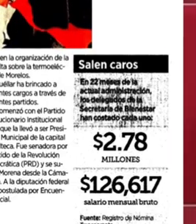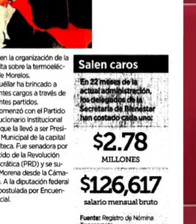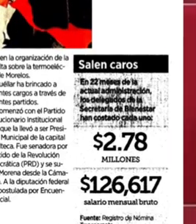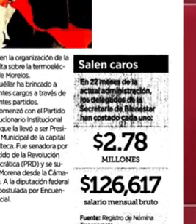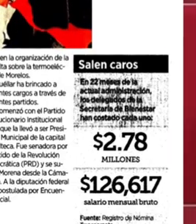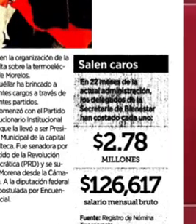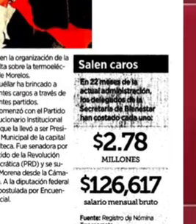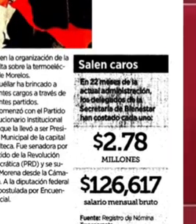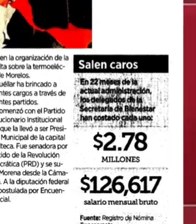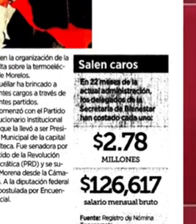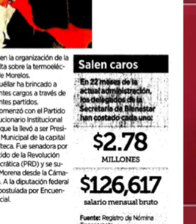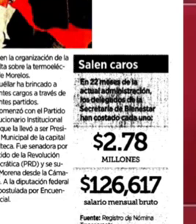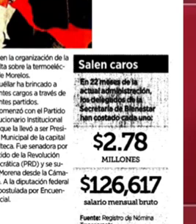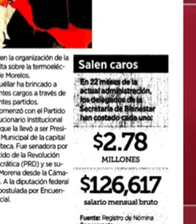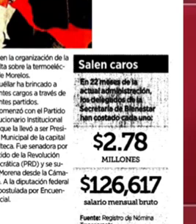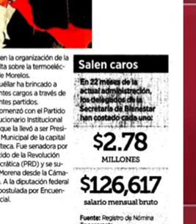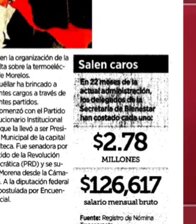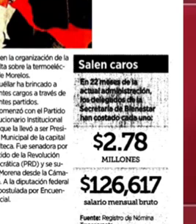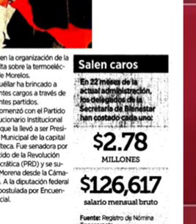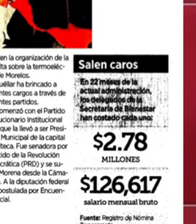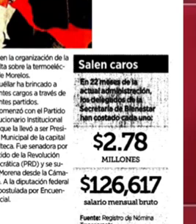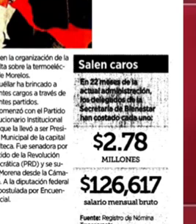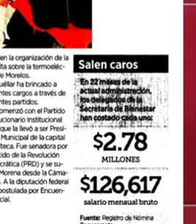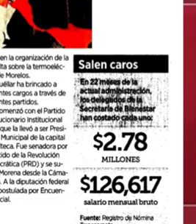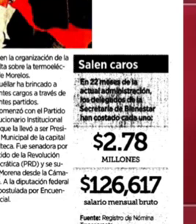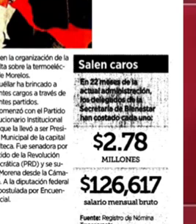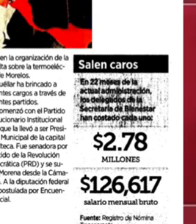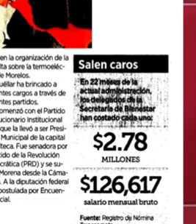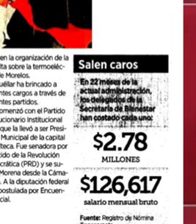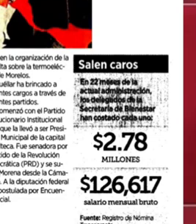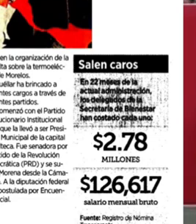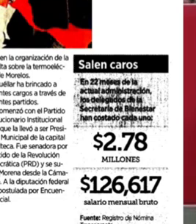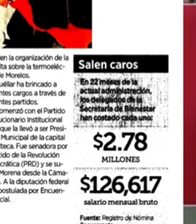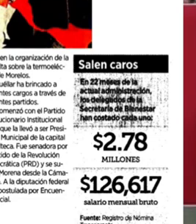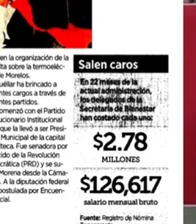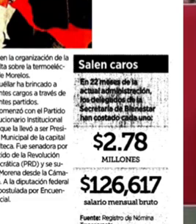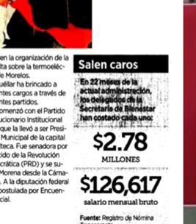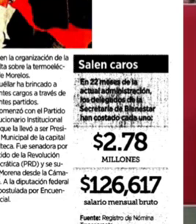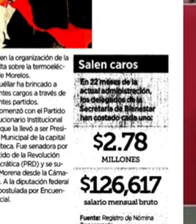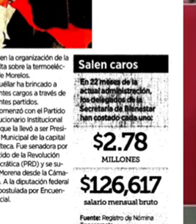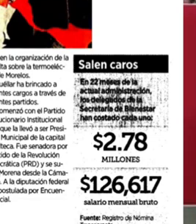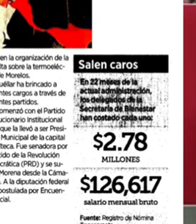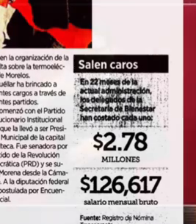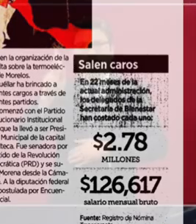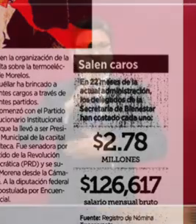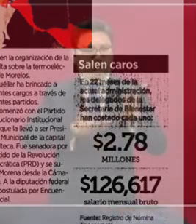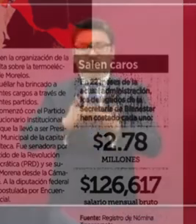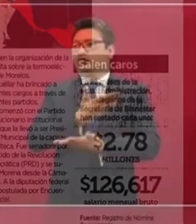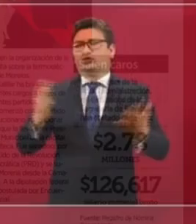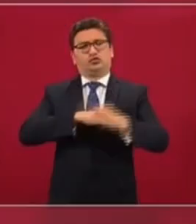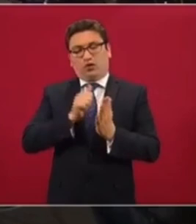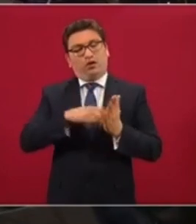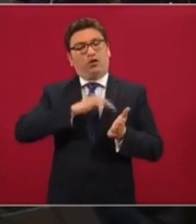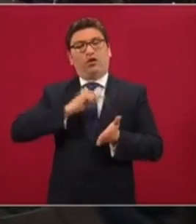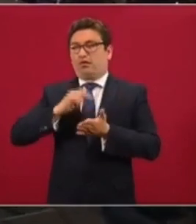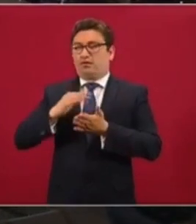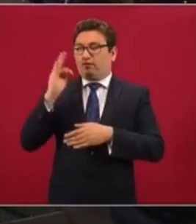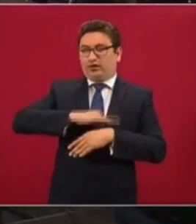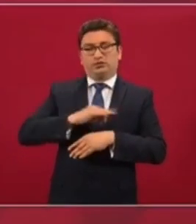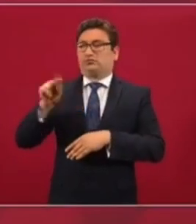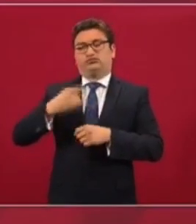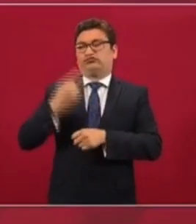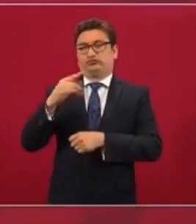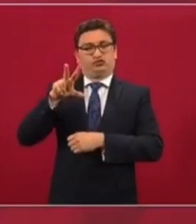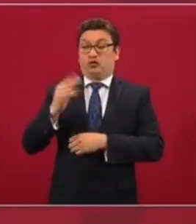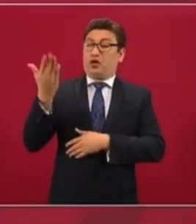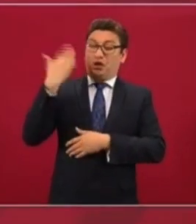comete un fraude electoral va a la cárcel y no tiene derecho a fianza. Y para eso existe la fiscalía electoral. Hay que presentar denuncias y todos ayudar. Que no